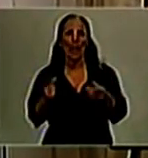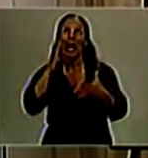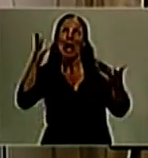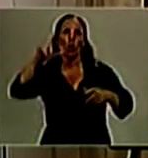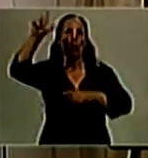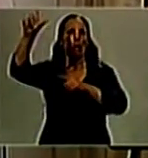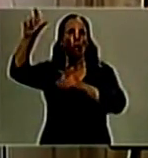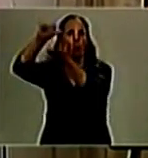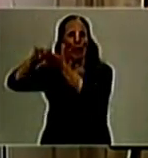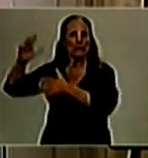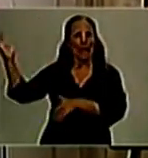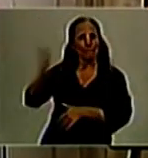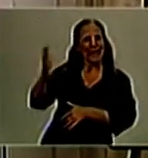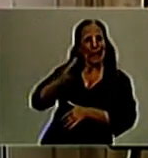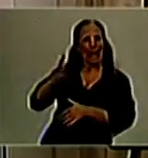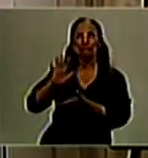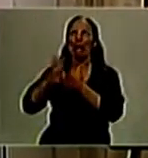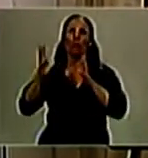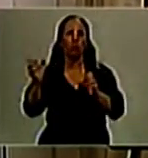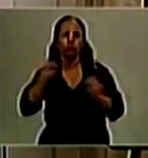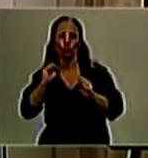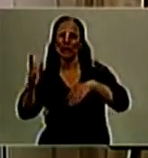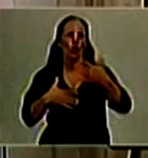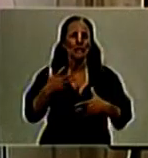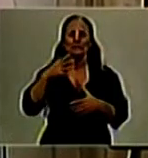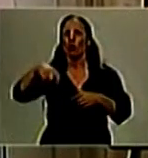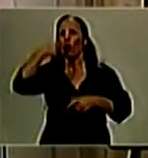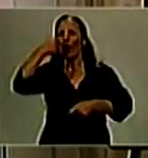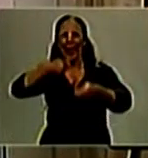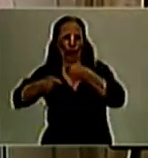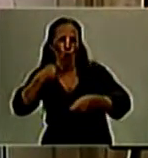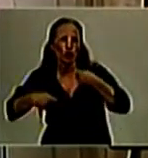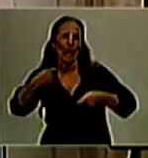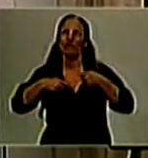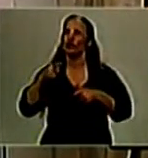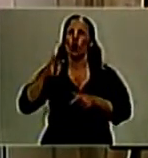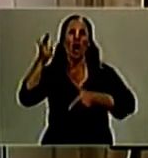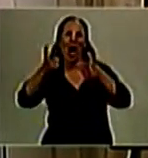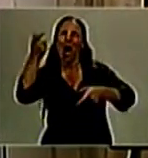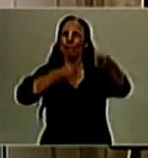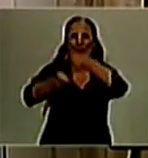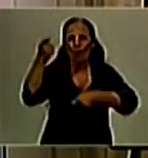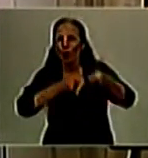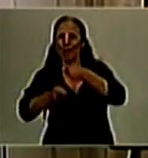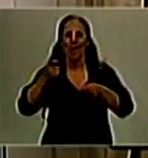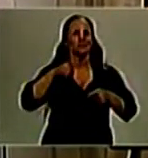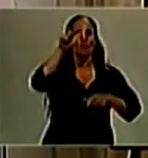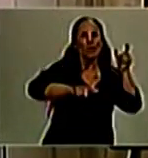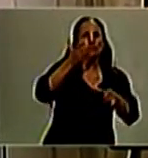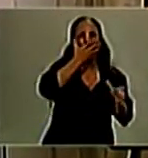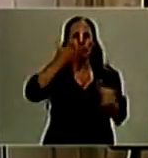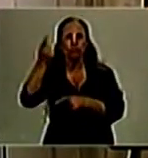internacionales provenientes del terrorismo, narcotráfico, tráfico de armas, trata de personas,